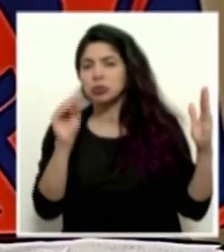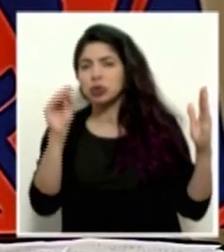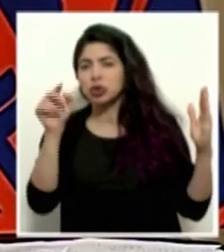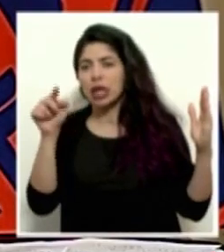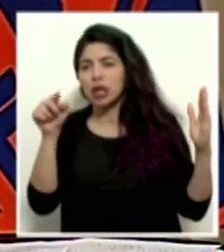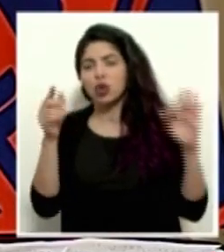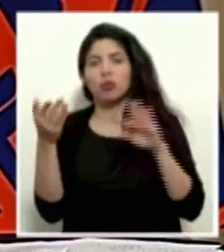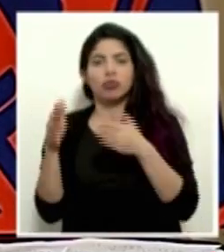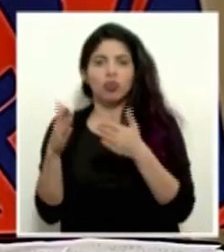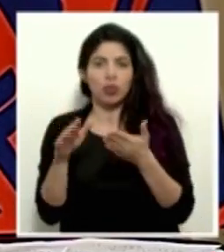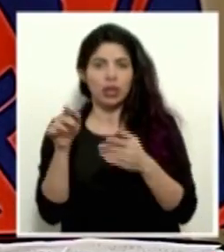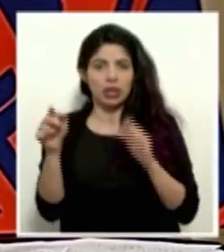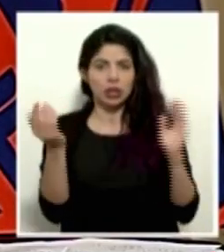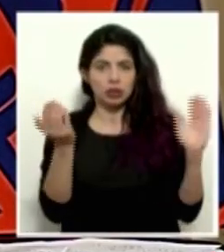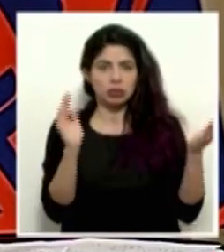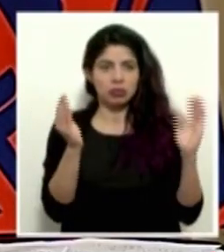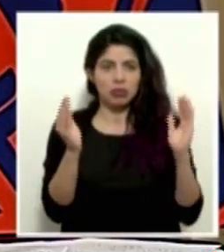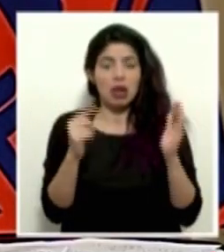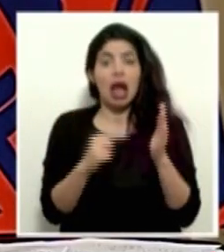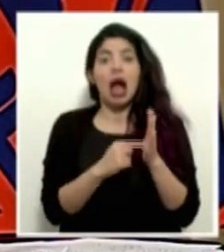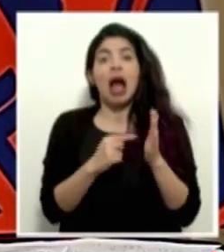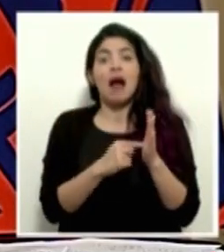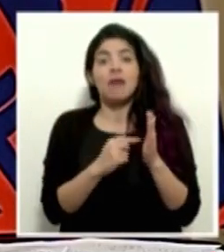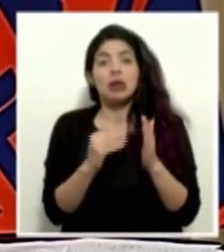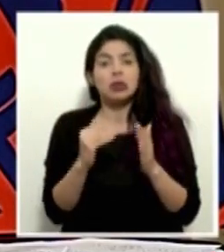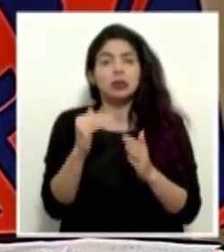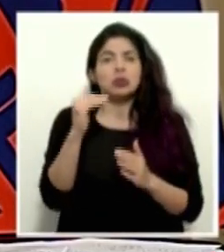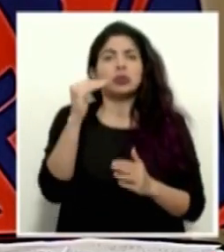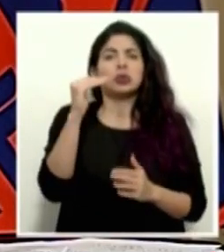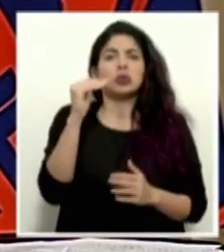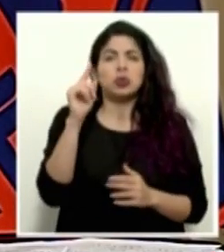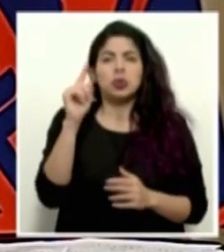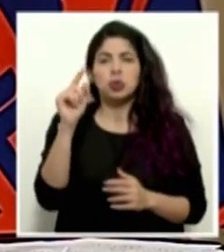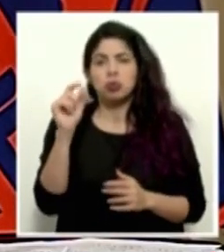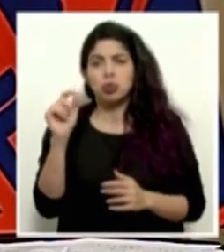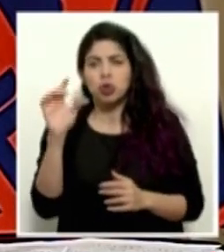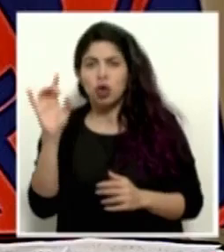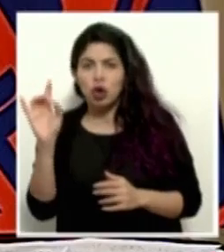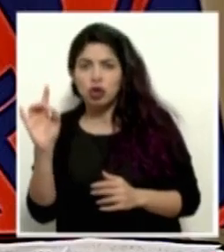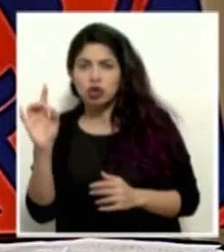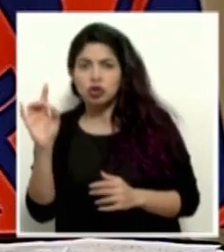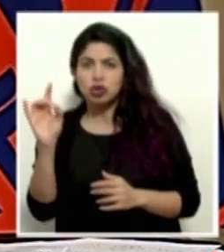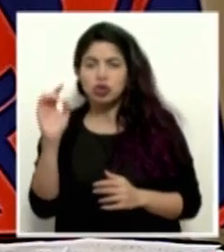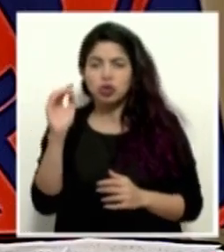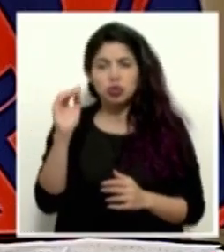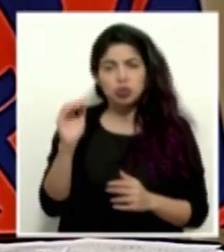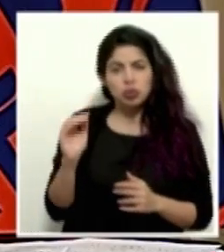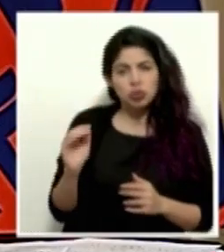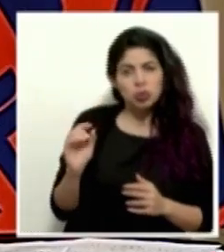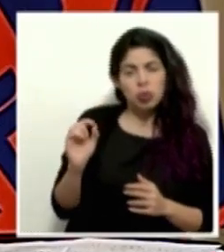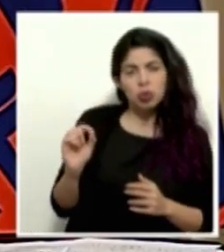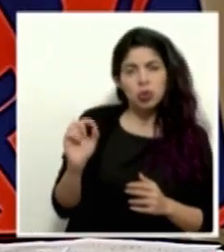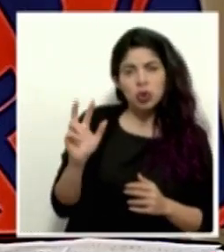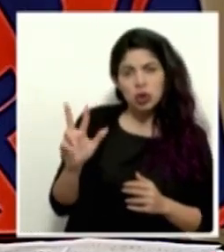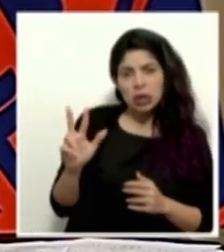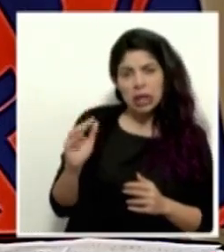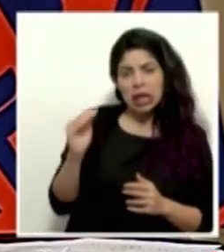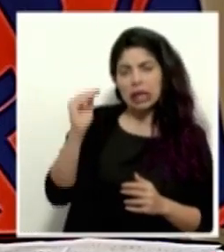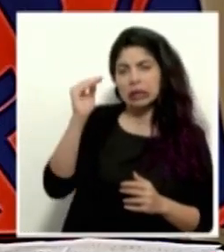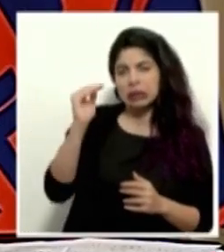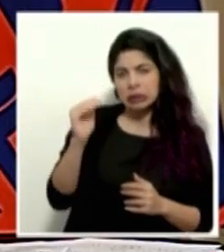Eso a veces ha subido hasta un punto ocho, inclusive en cierto punto, ha bajado hasta un punto tres,